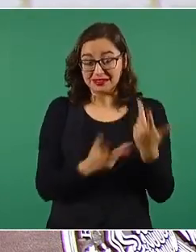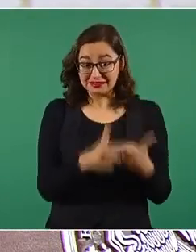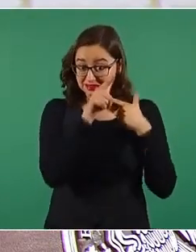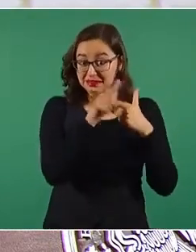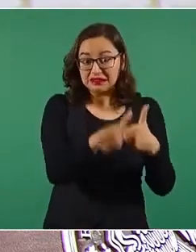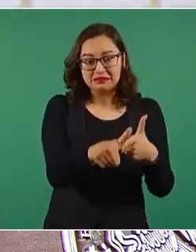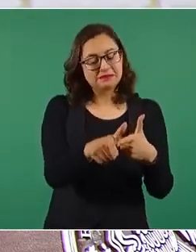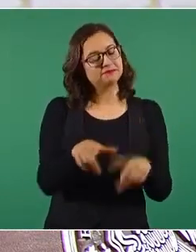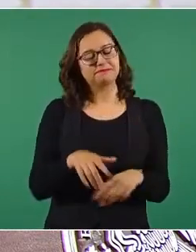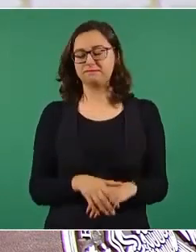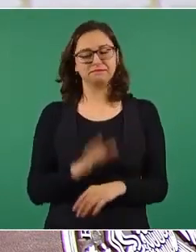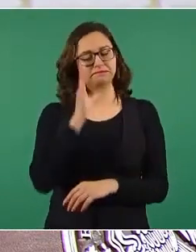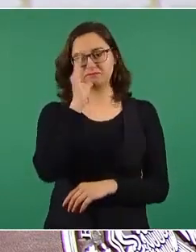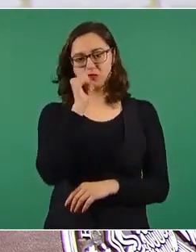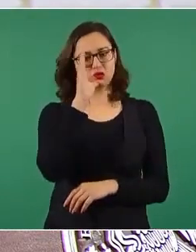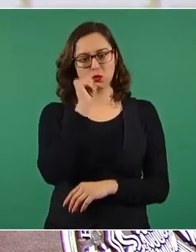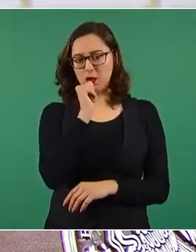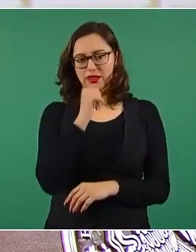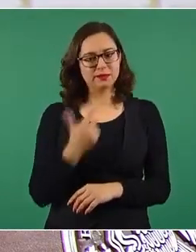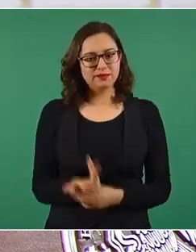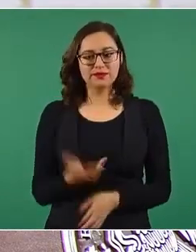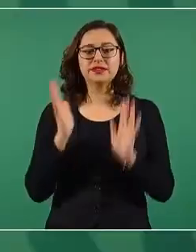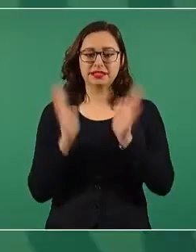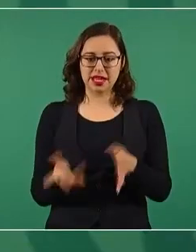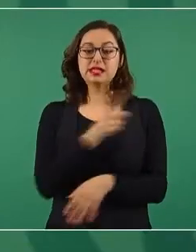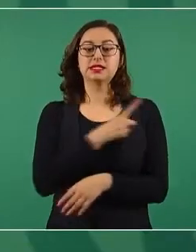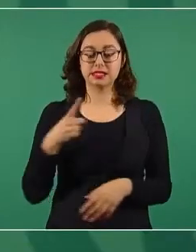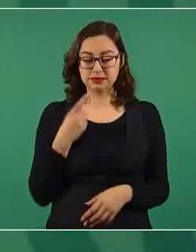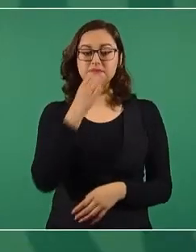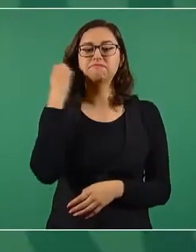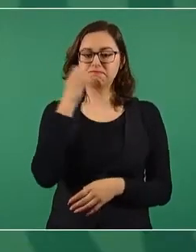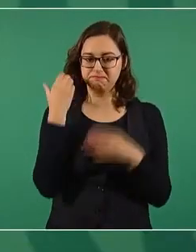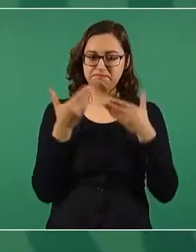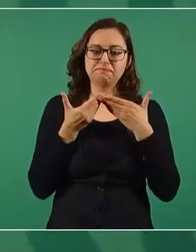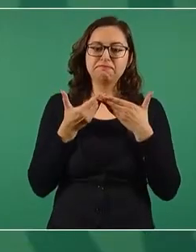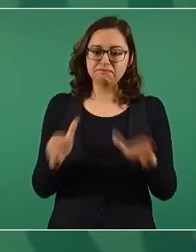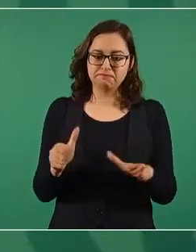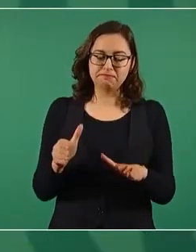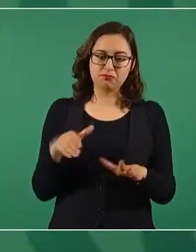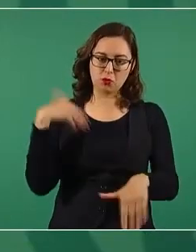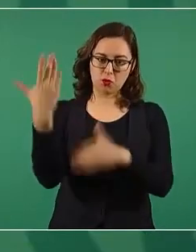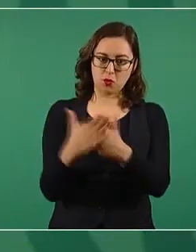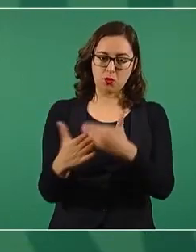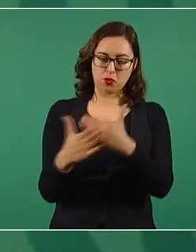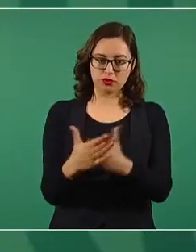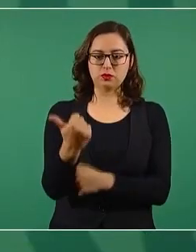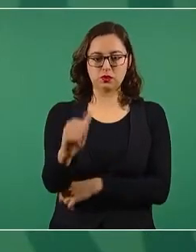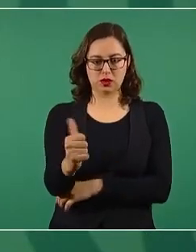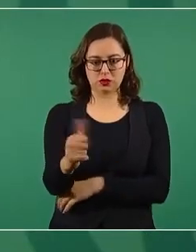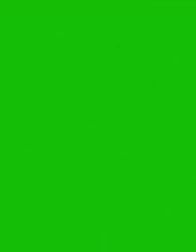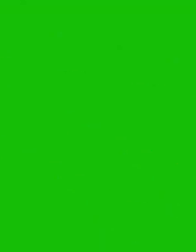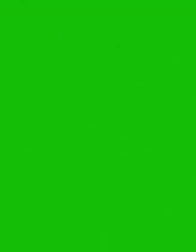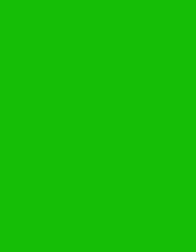tenemos que empezar el ciclo escolar a finales de este mes.